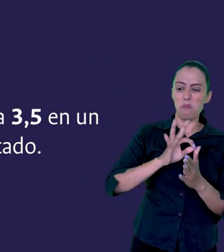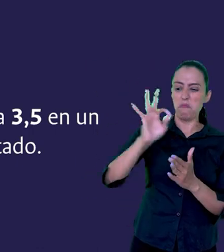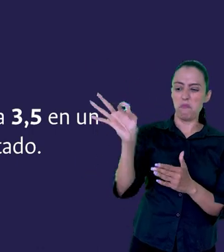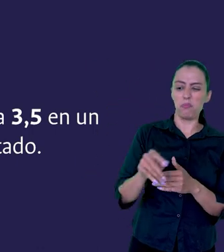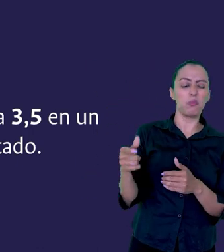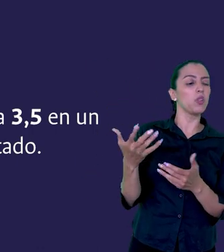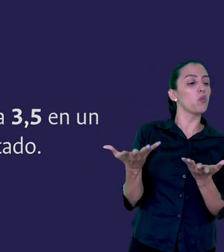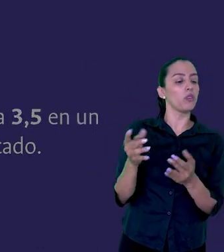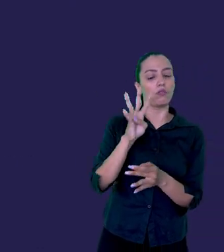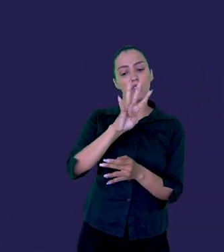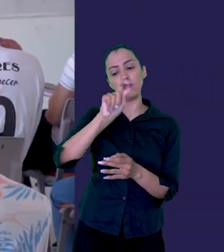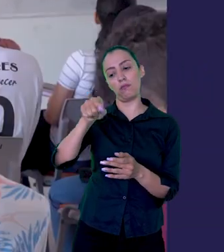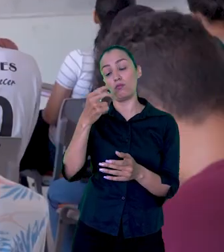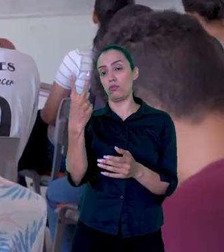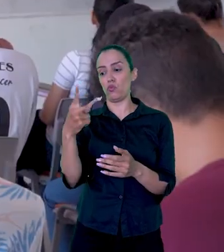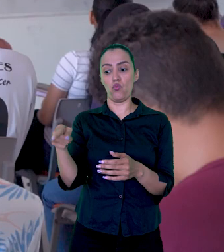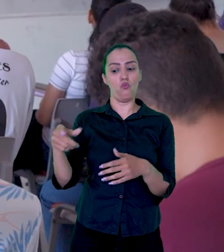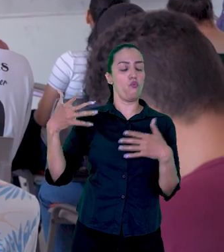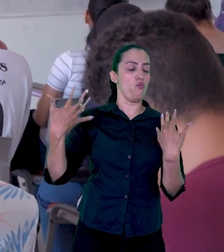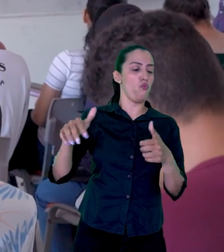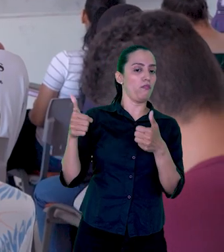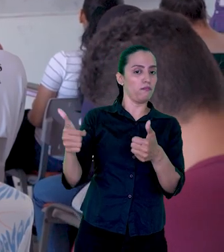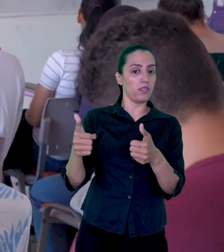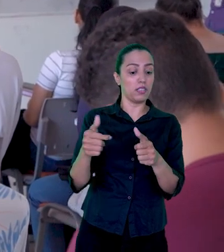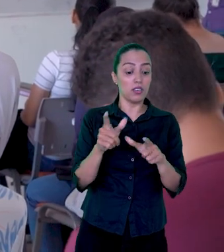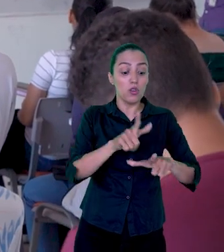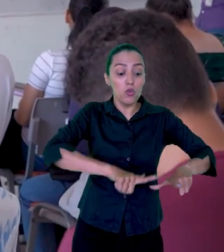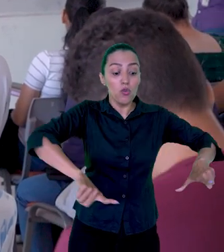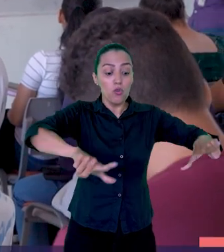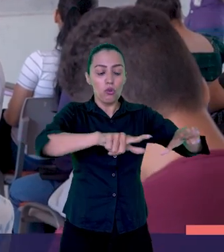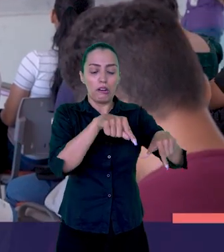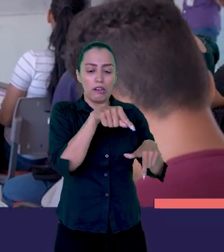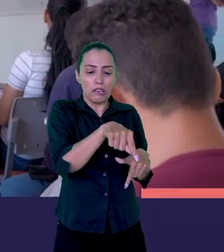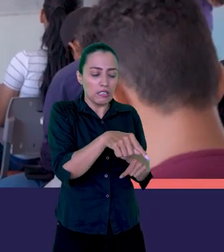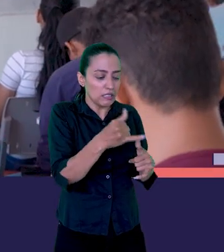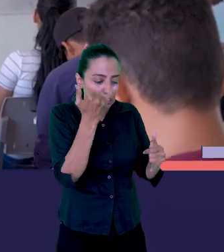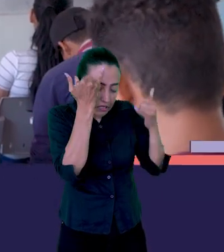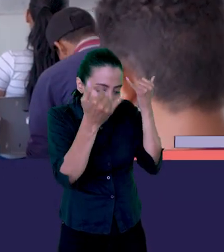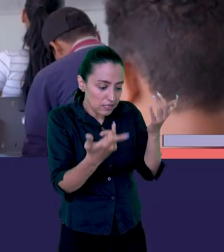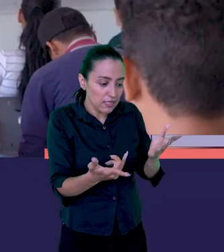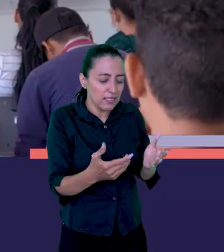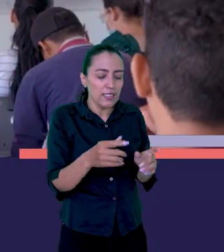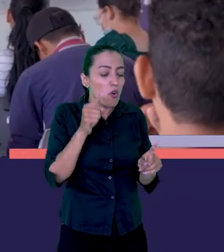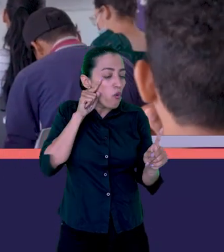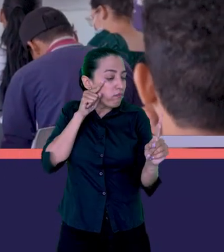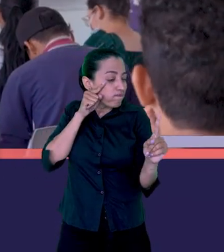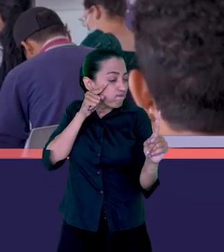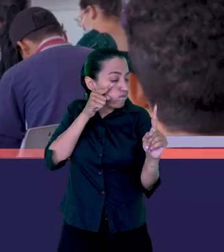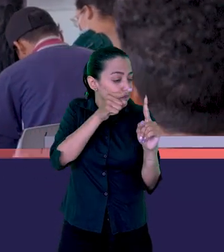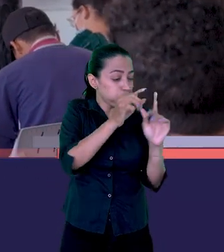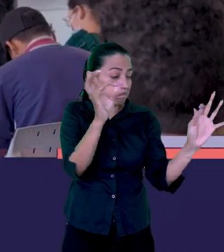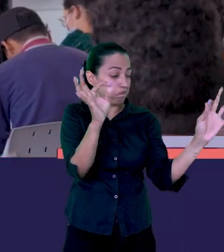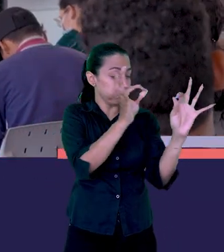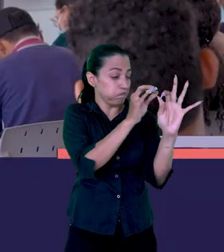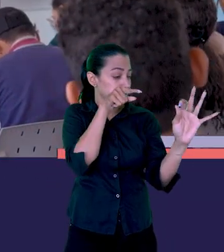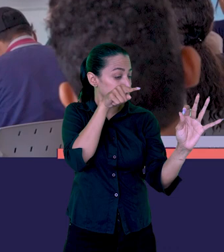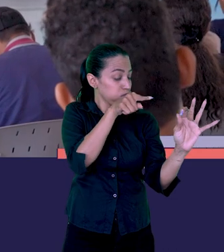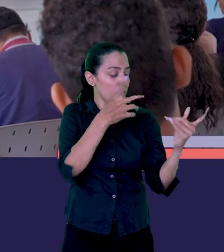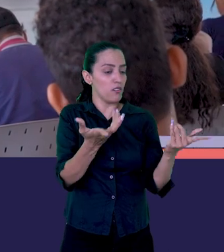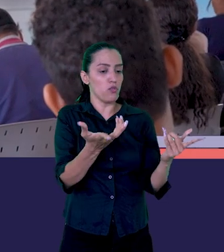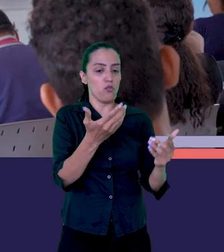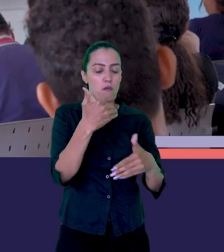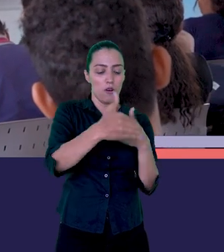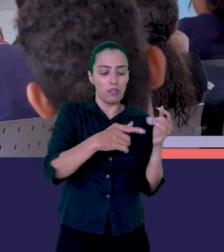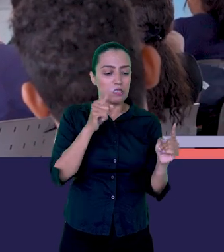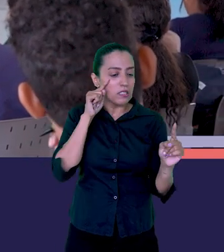.2. Nuestra aula de laboratorio territorial extendida tiene un amplio enfoque de armonización de nuestros ejes